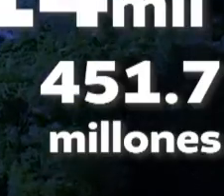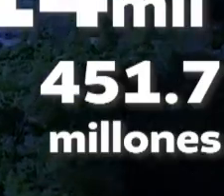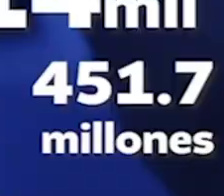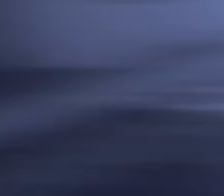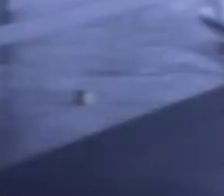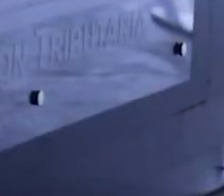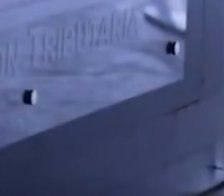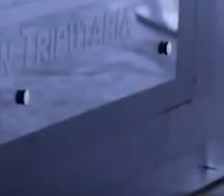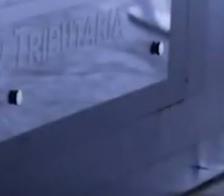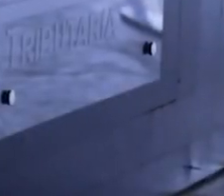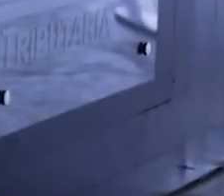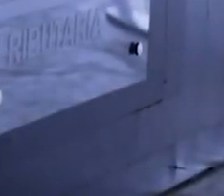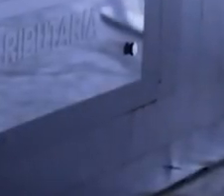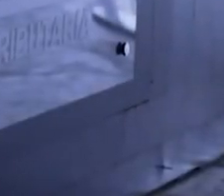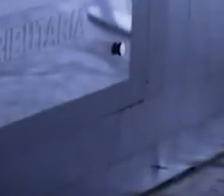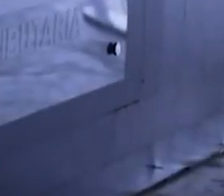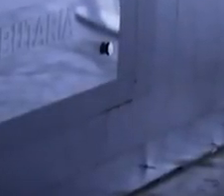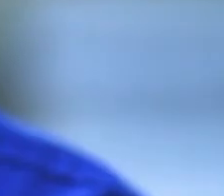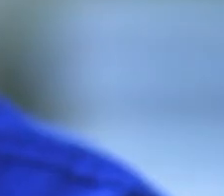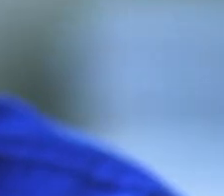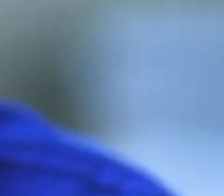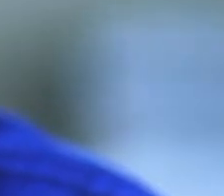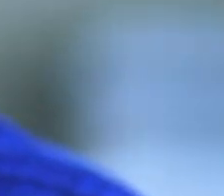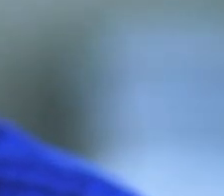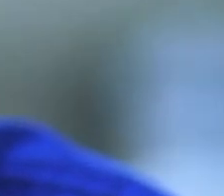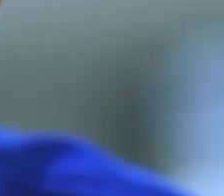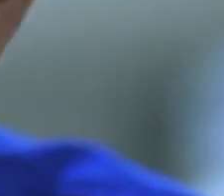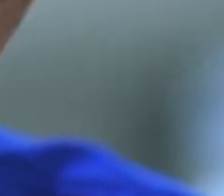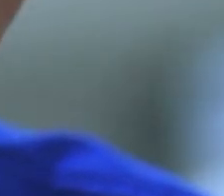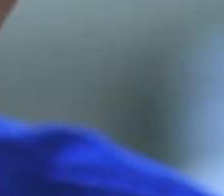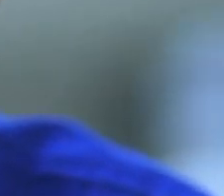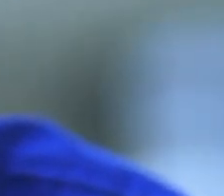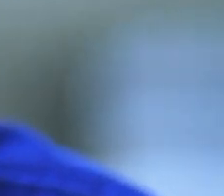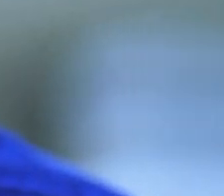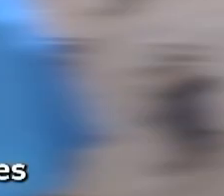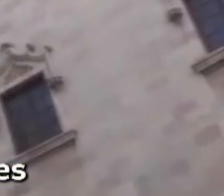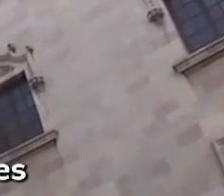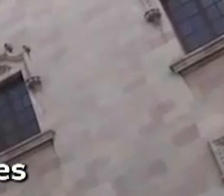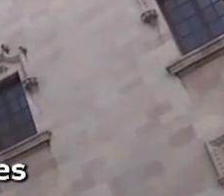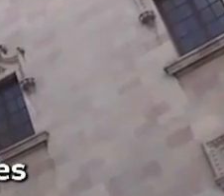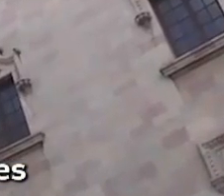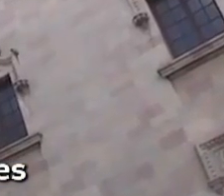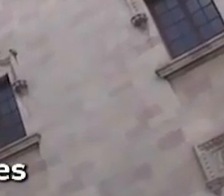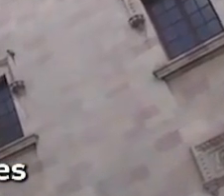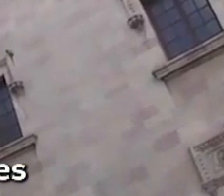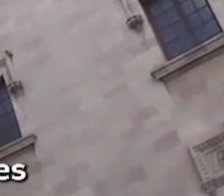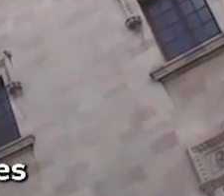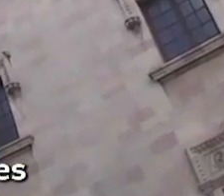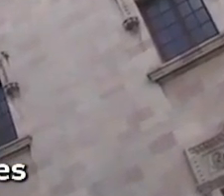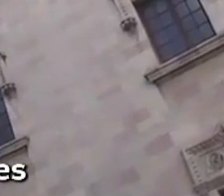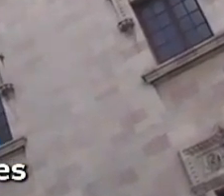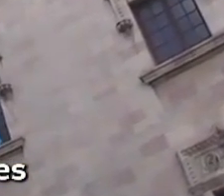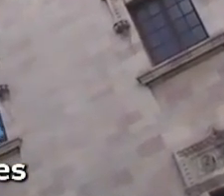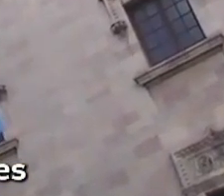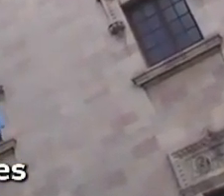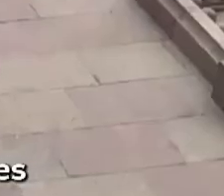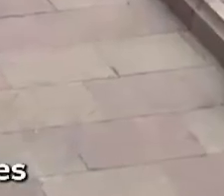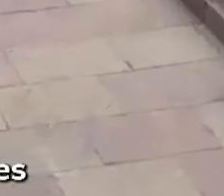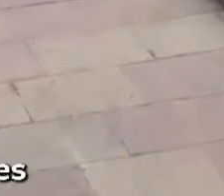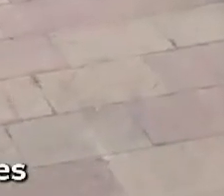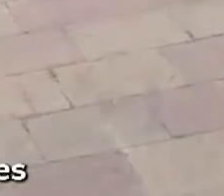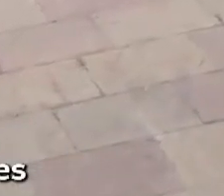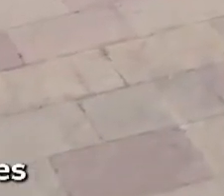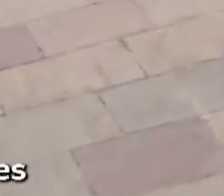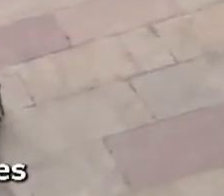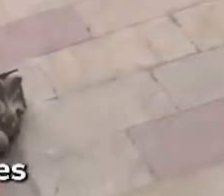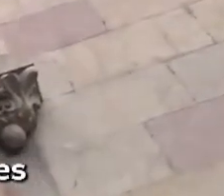quetzales a fin de que puedan utilizar los recursos de la buena recaudación de impuestos la inversión será para trasladar un aporte adicional de 370.4